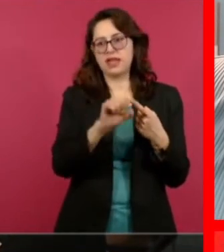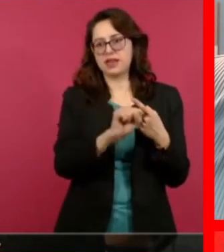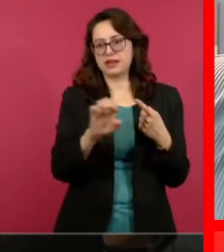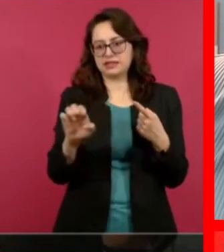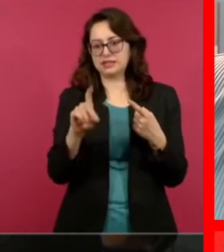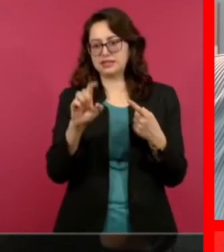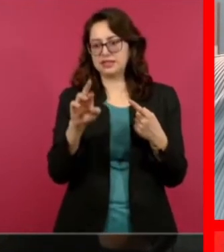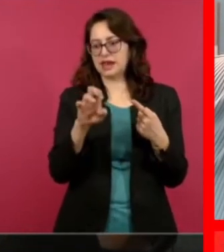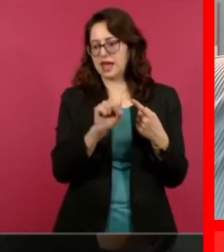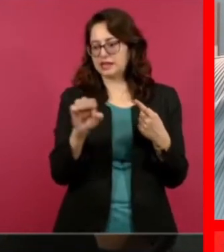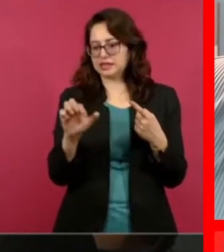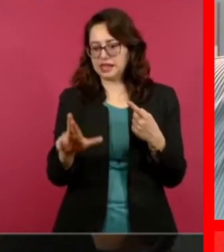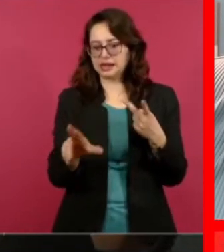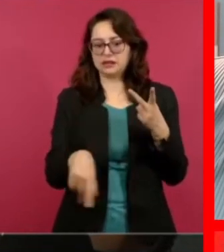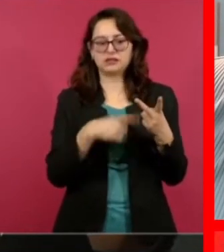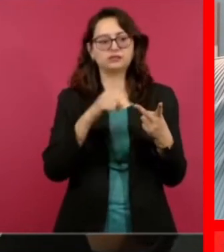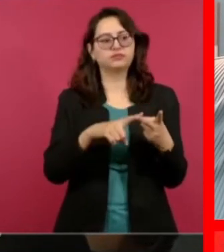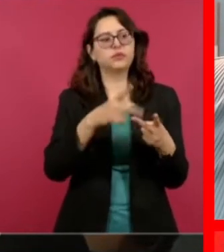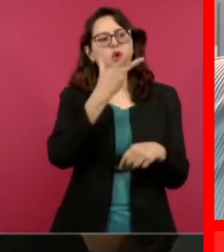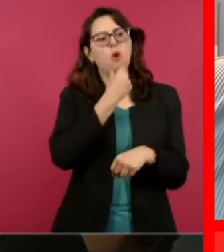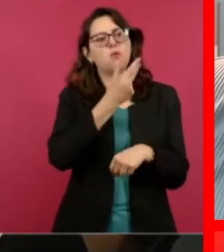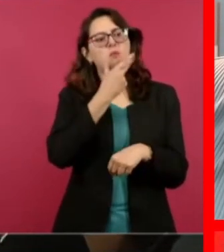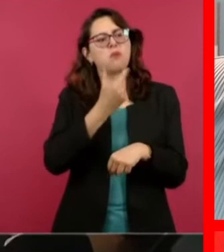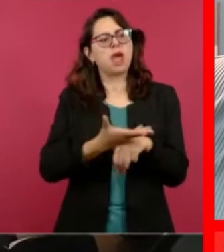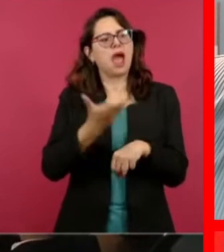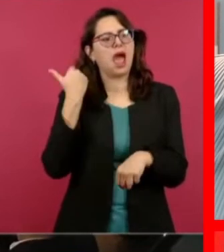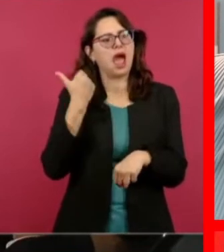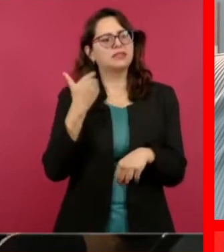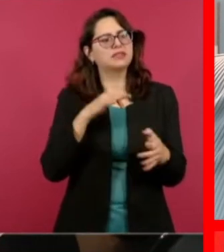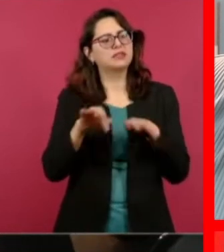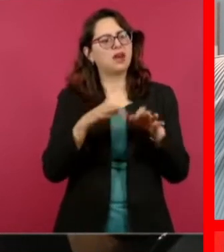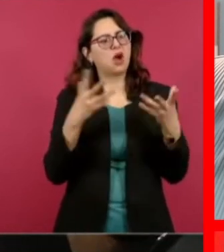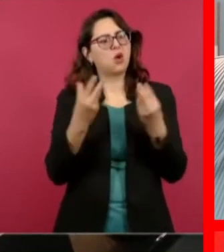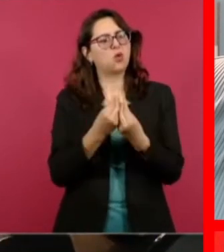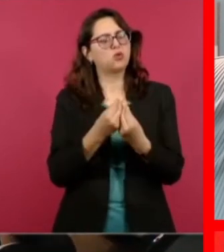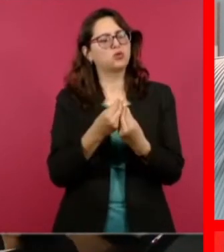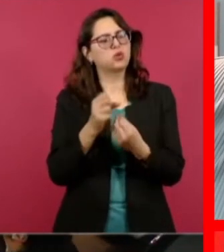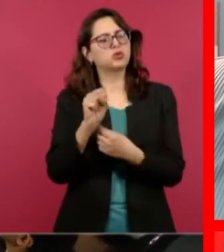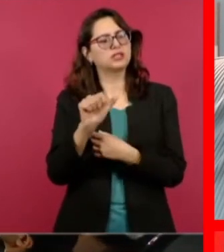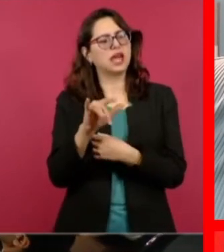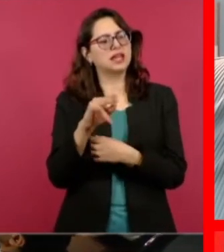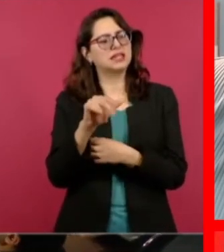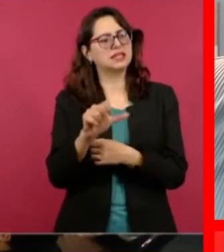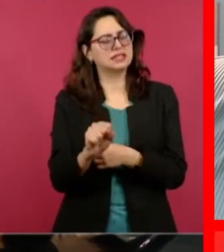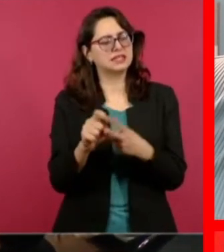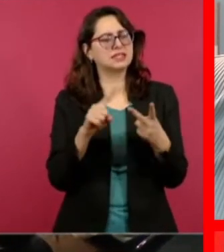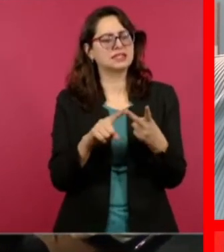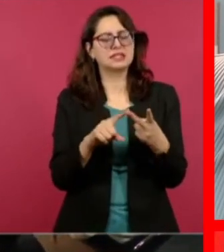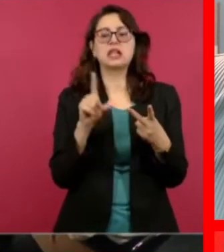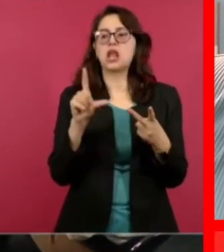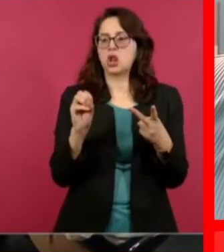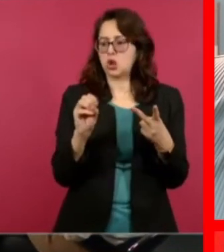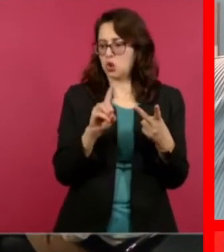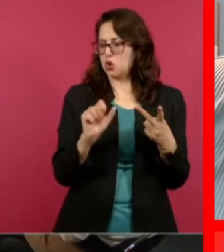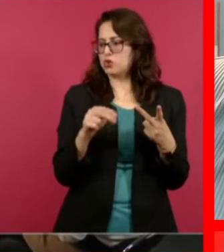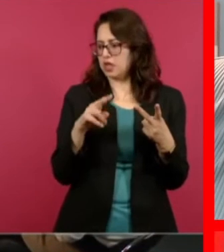Lozano, y Morales Lechuga también, Morales Lechuga, Lozano Gracia,